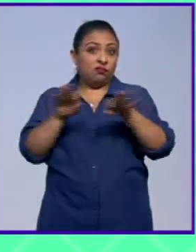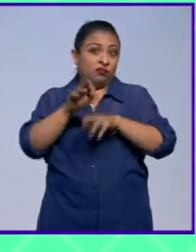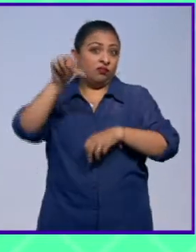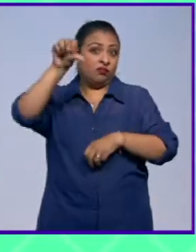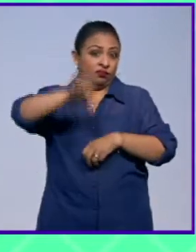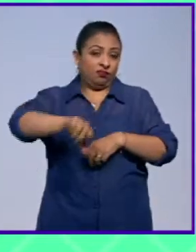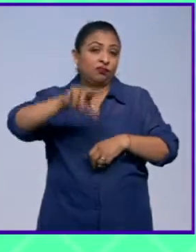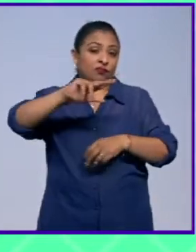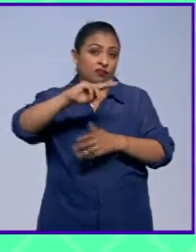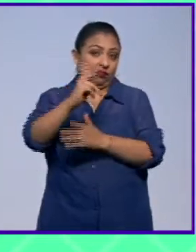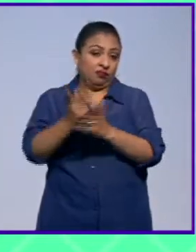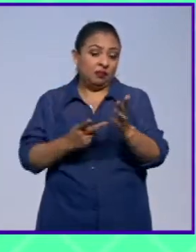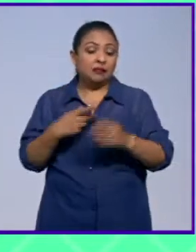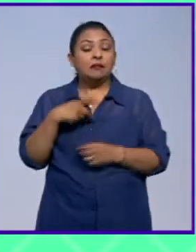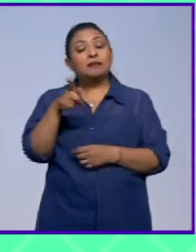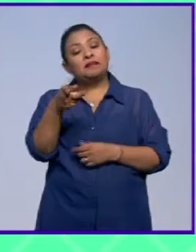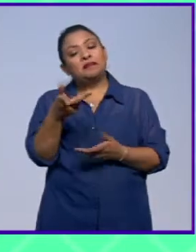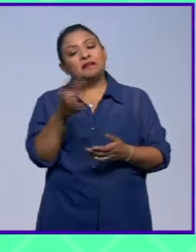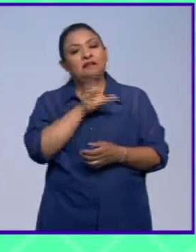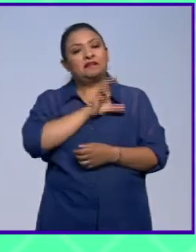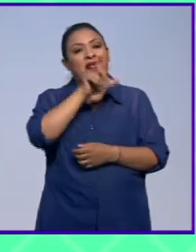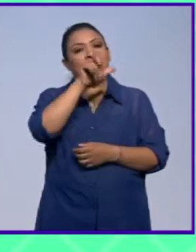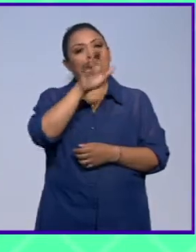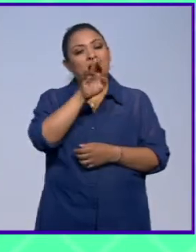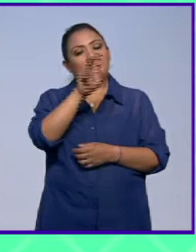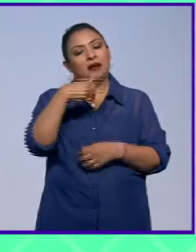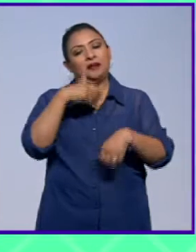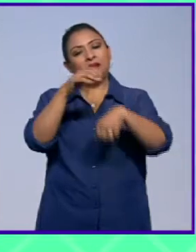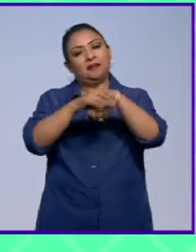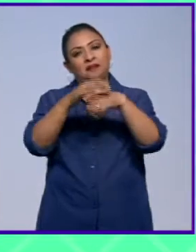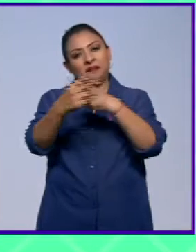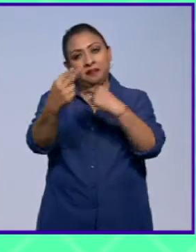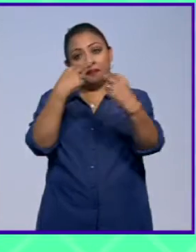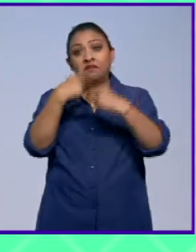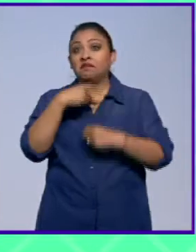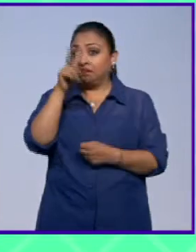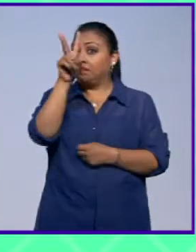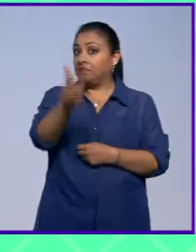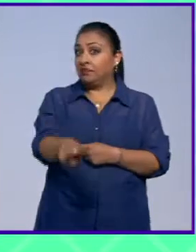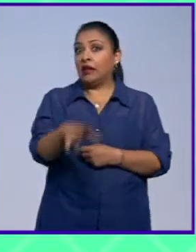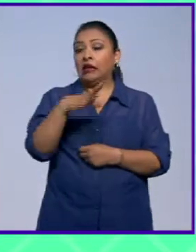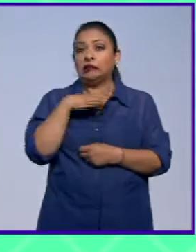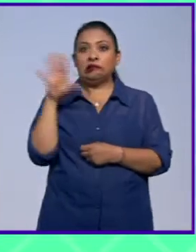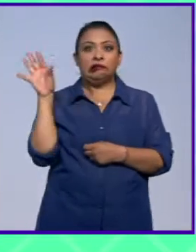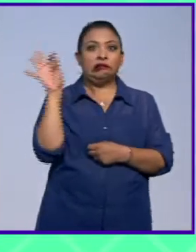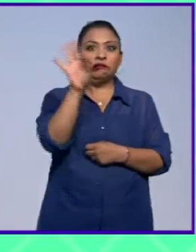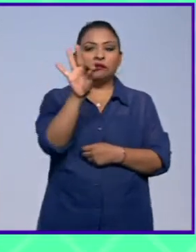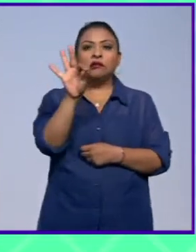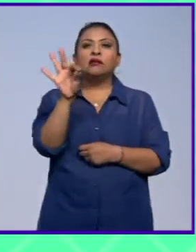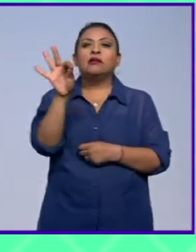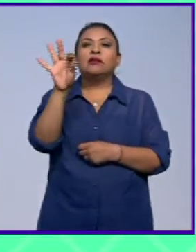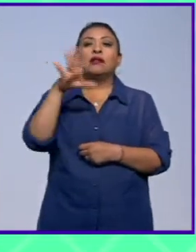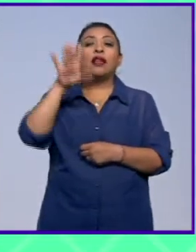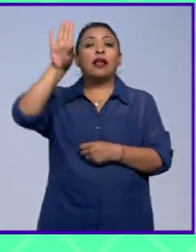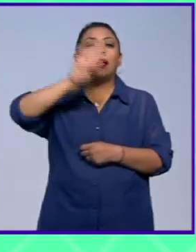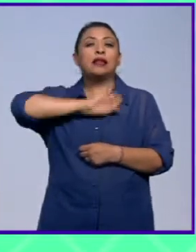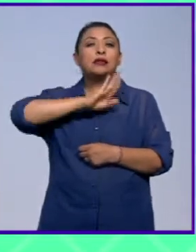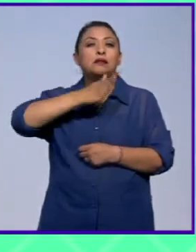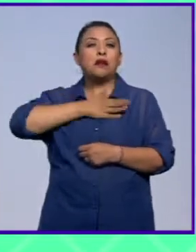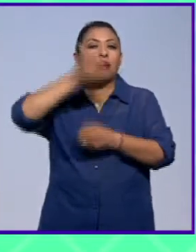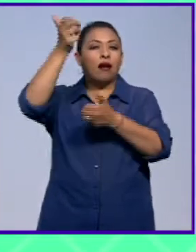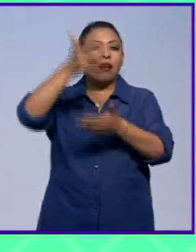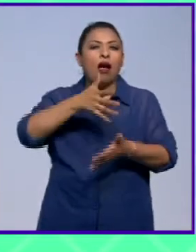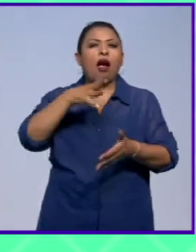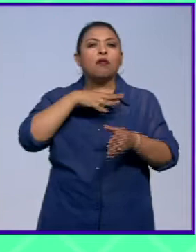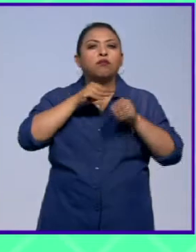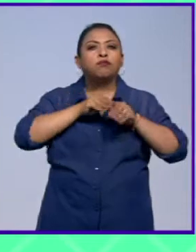el día de hoy en el programa, Rafael. Mi querida Laura Barrera, amigos del auditorio, en efecto, una provocación que nos llega desde España. Por ahí